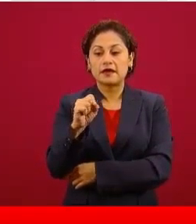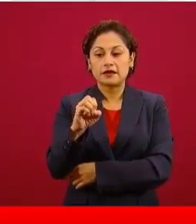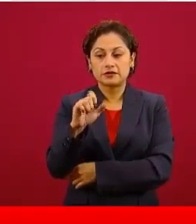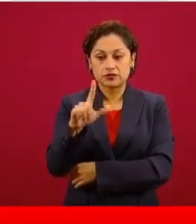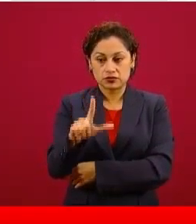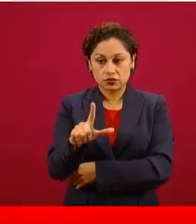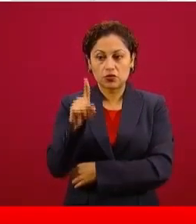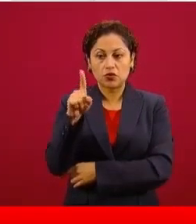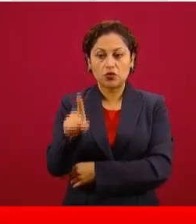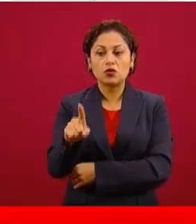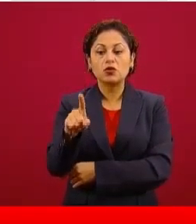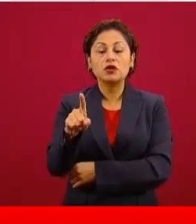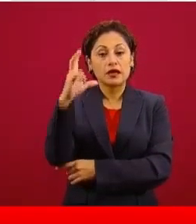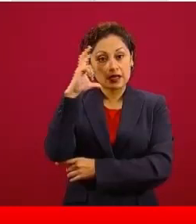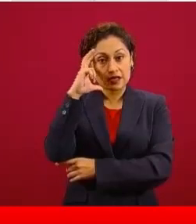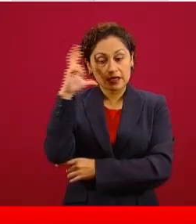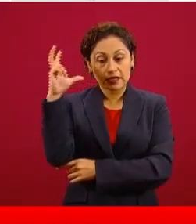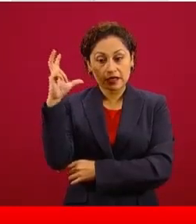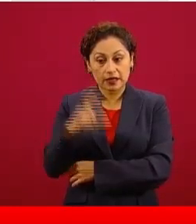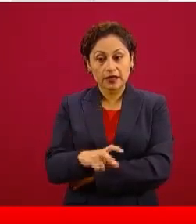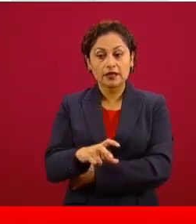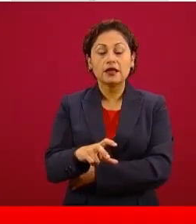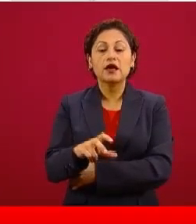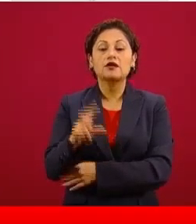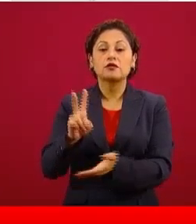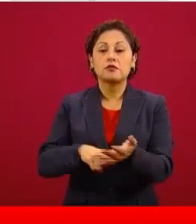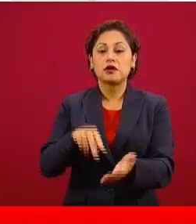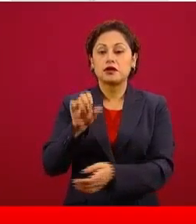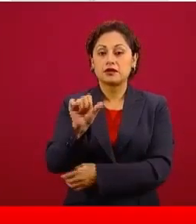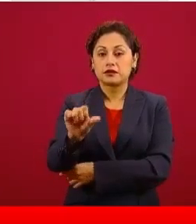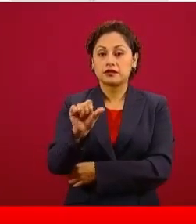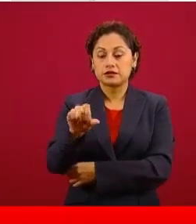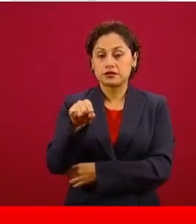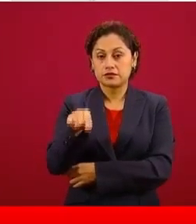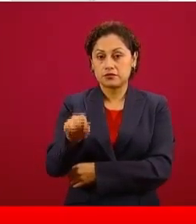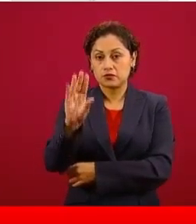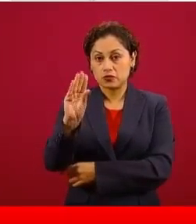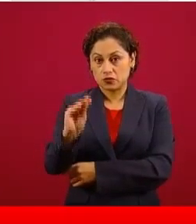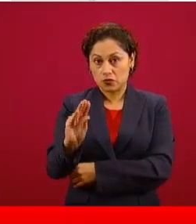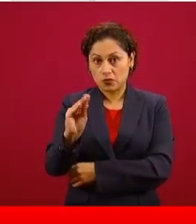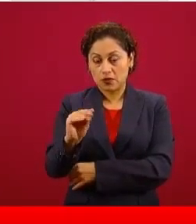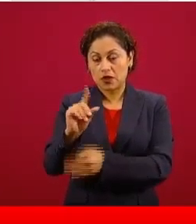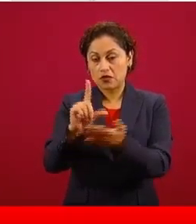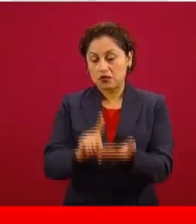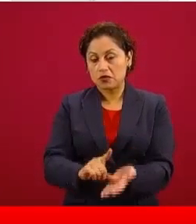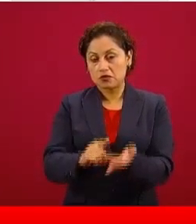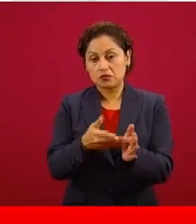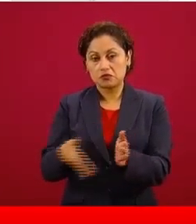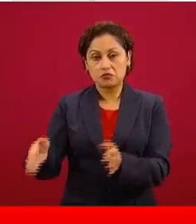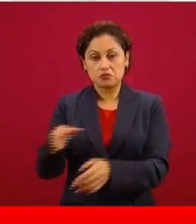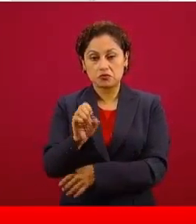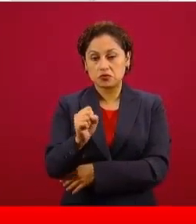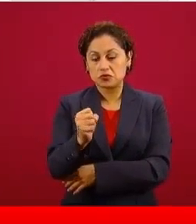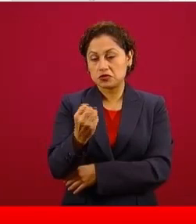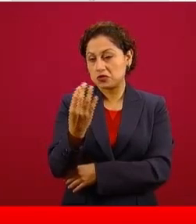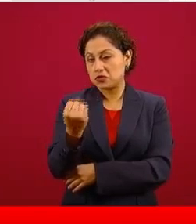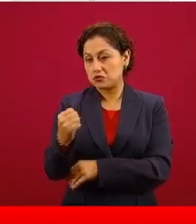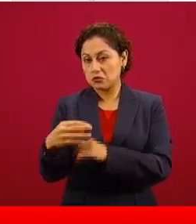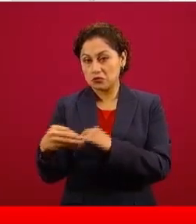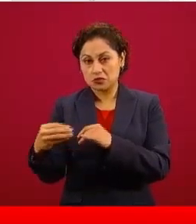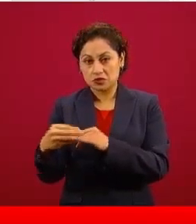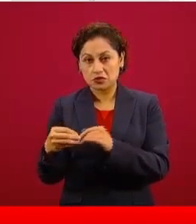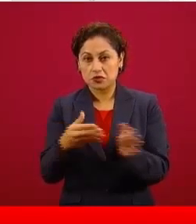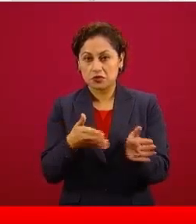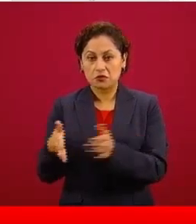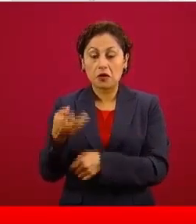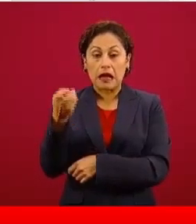de Juárez, Hidalgo, con un precio al público de 16.90 por litro y un margen de 69 centavos son